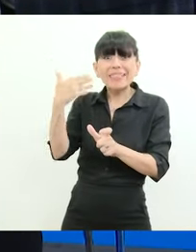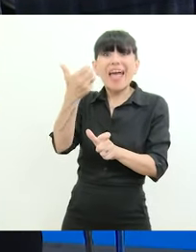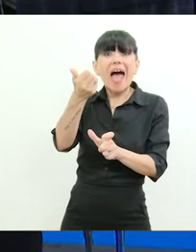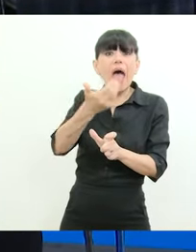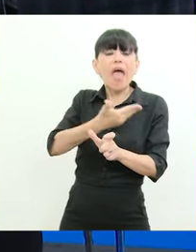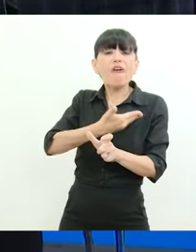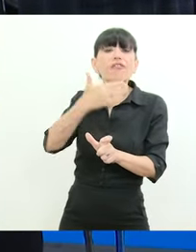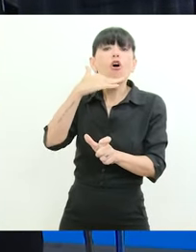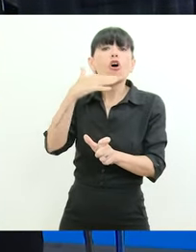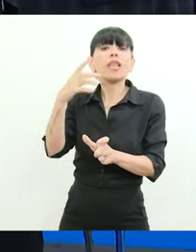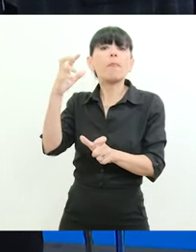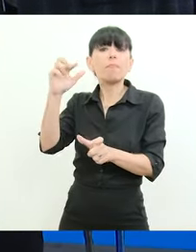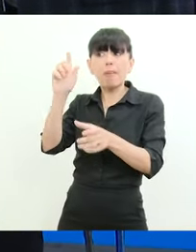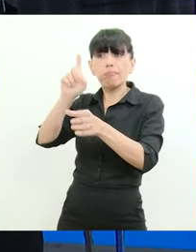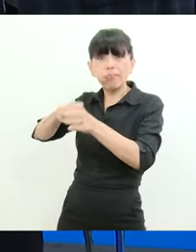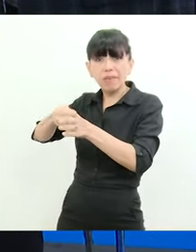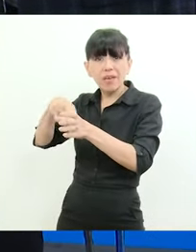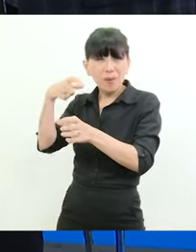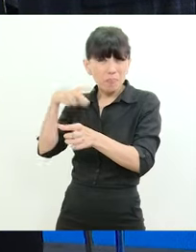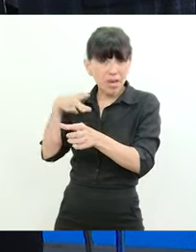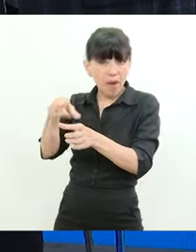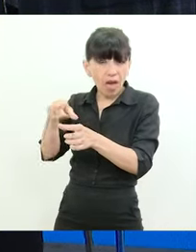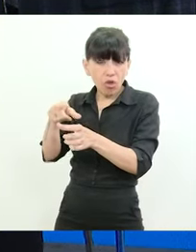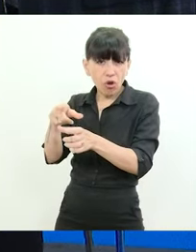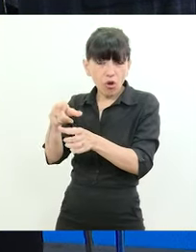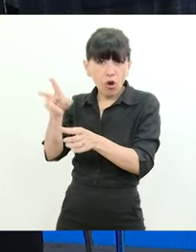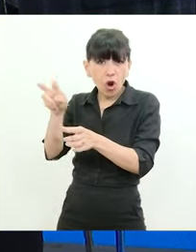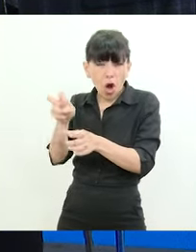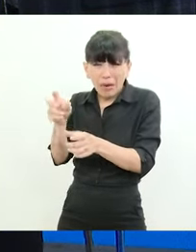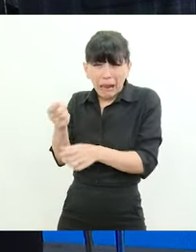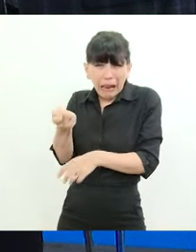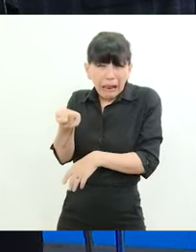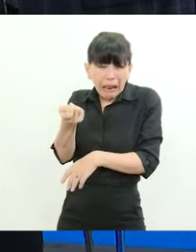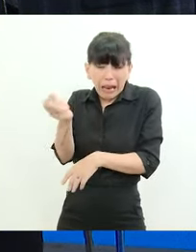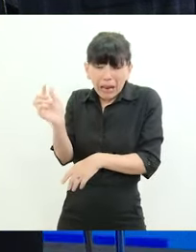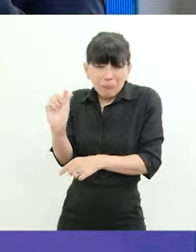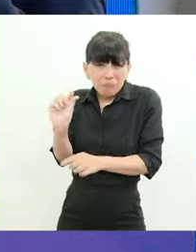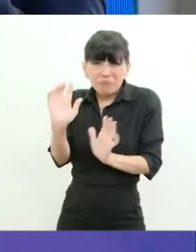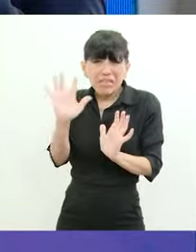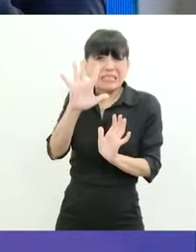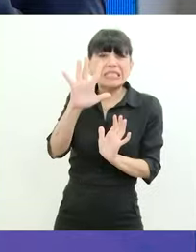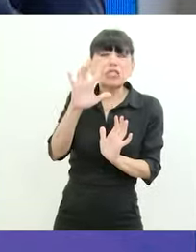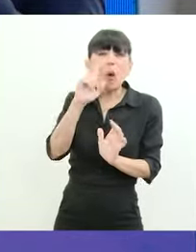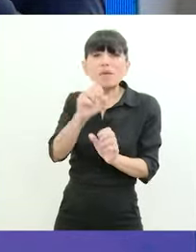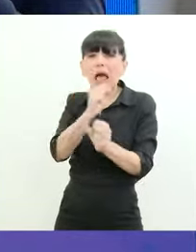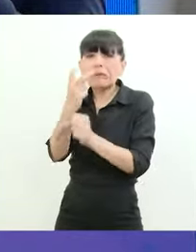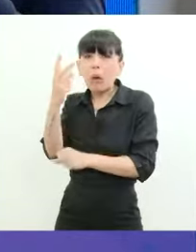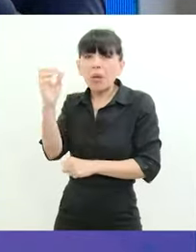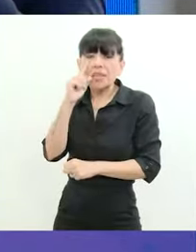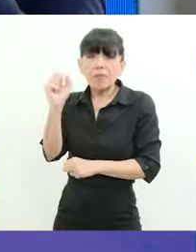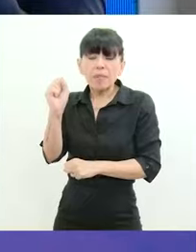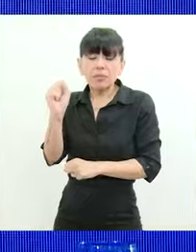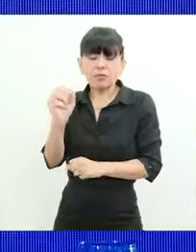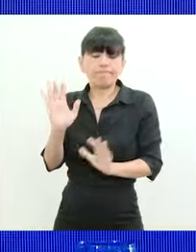cobran entre 5 y 20.000 pesos digo porque cuando yo escucho al